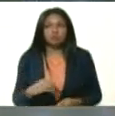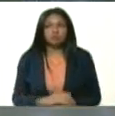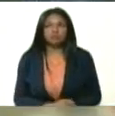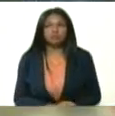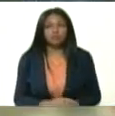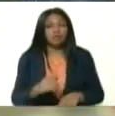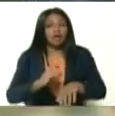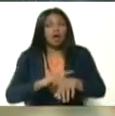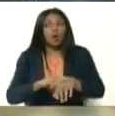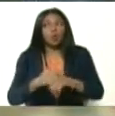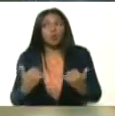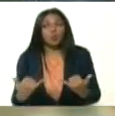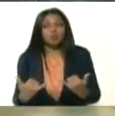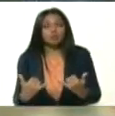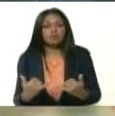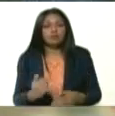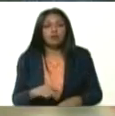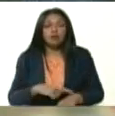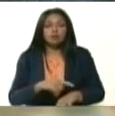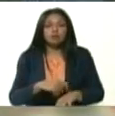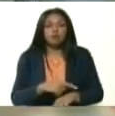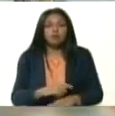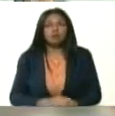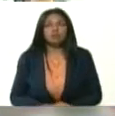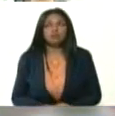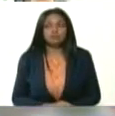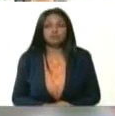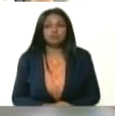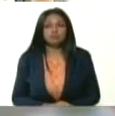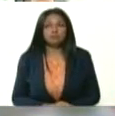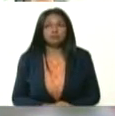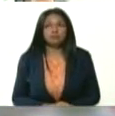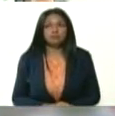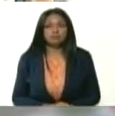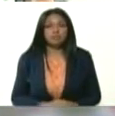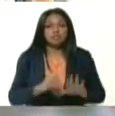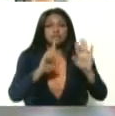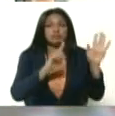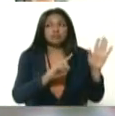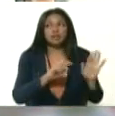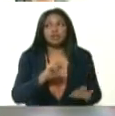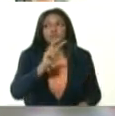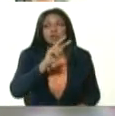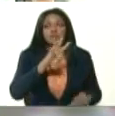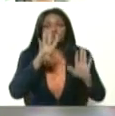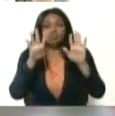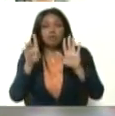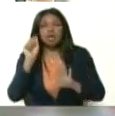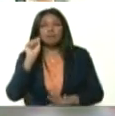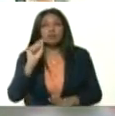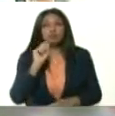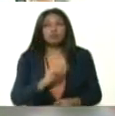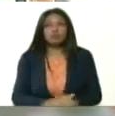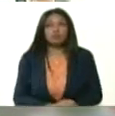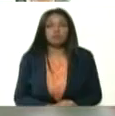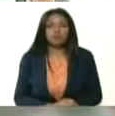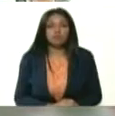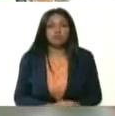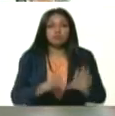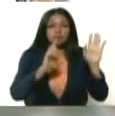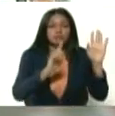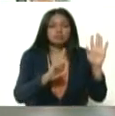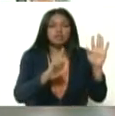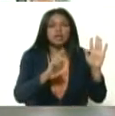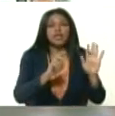A esta hora, exactamente a esta hora, son las 6 y 29 minutos. 6, 6, 6, 29, de